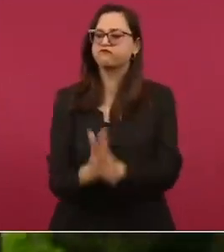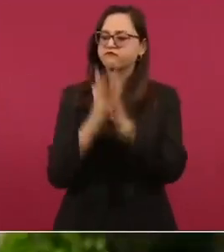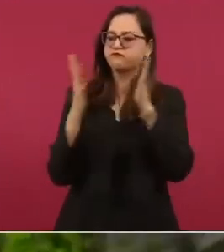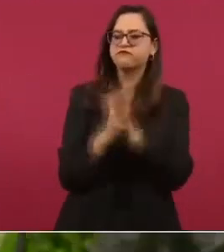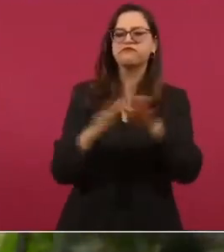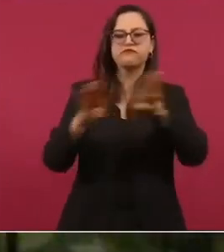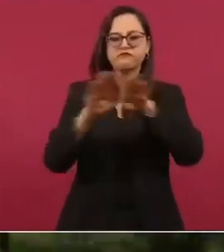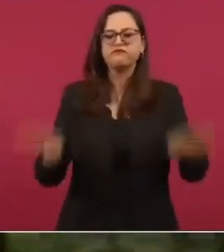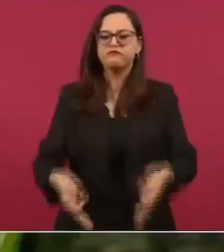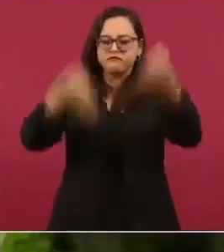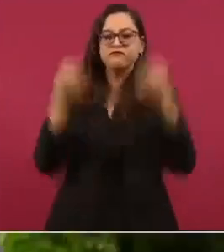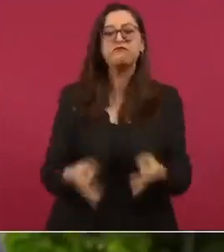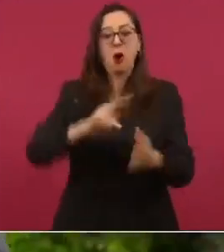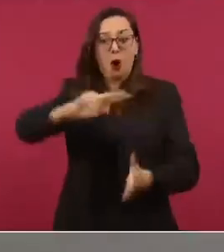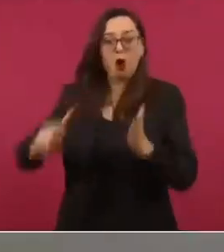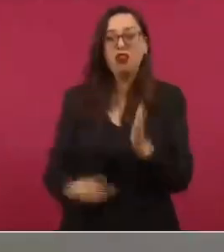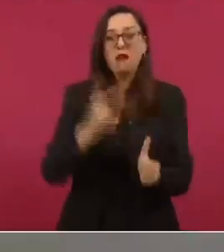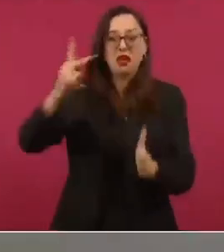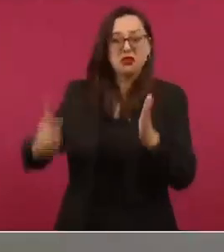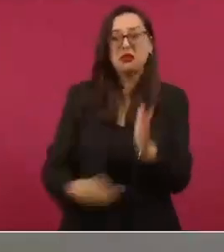no reelección